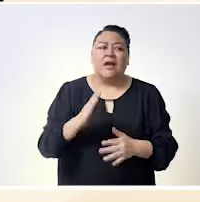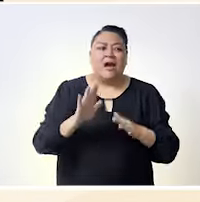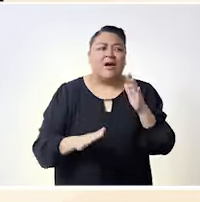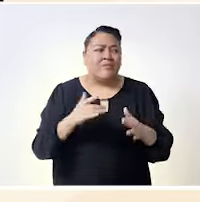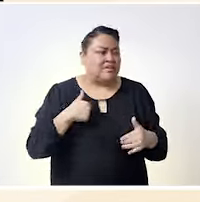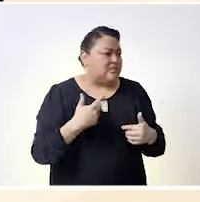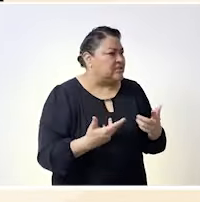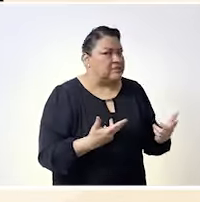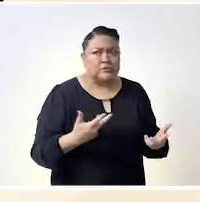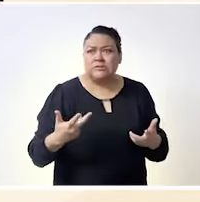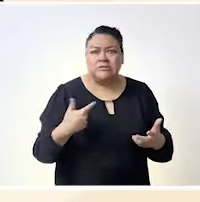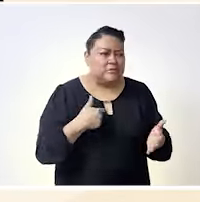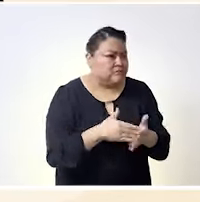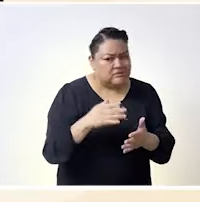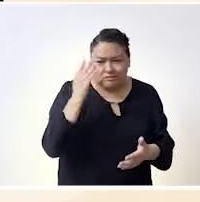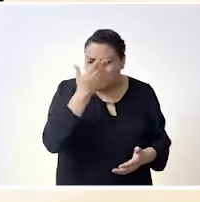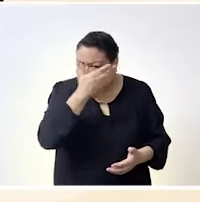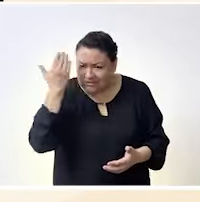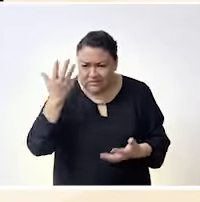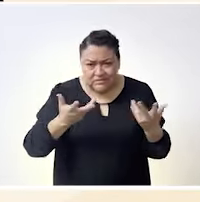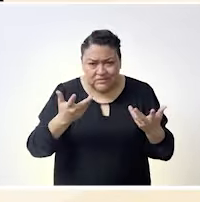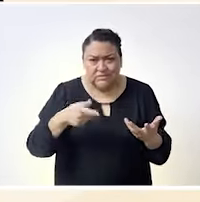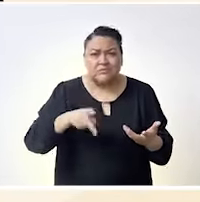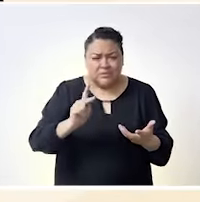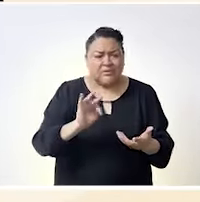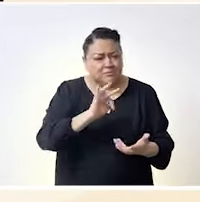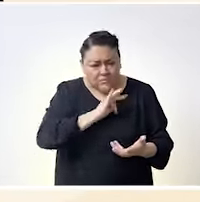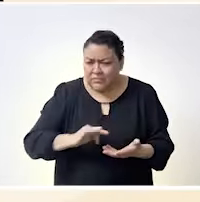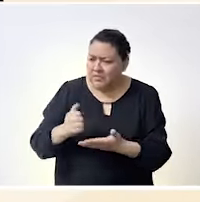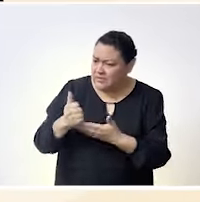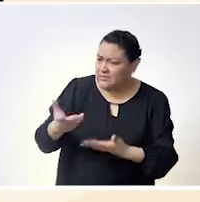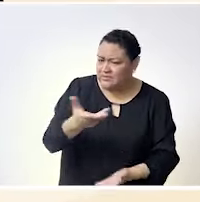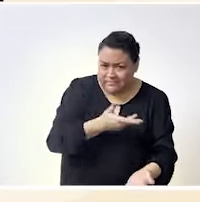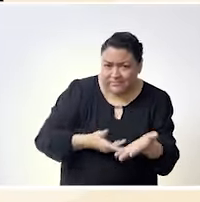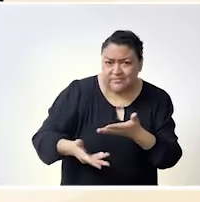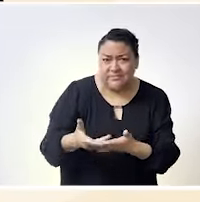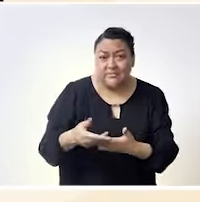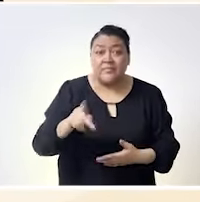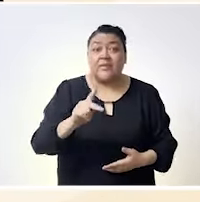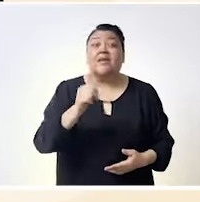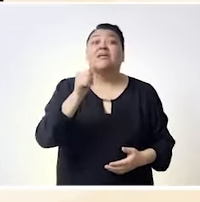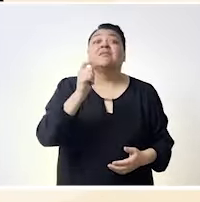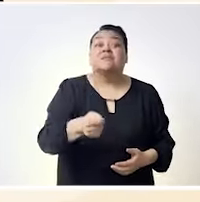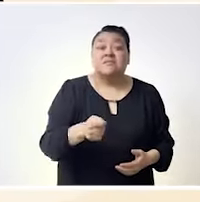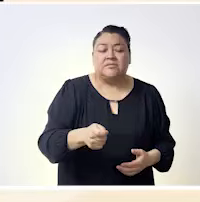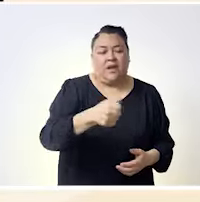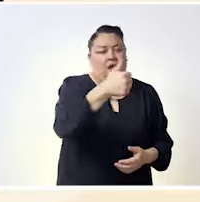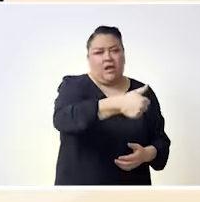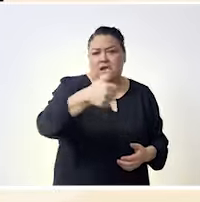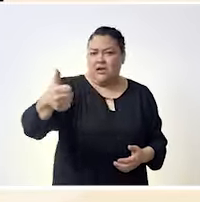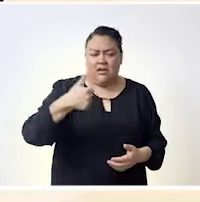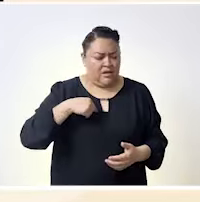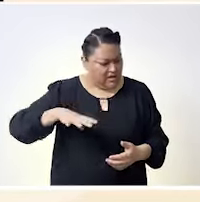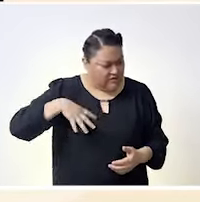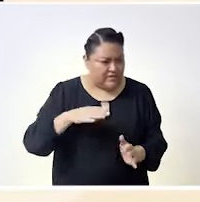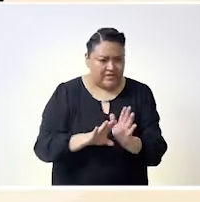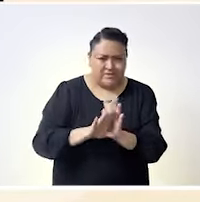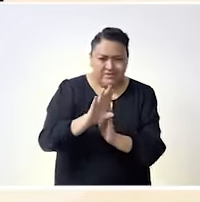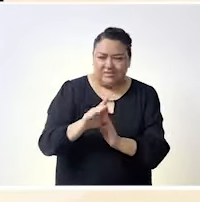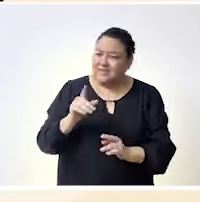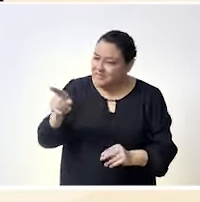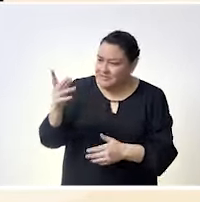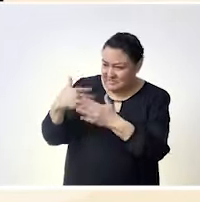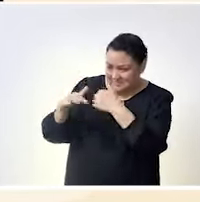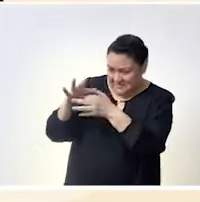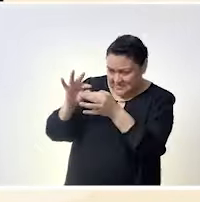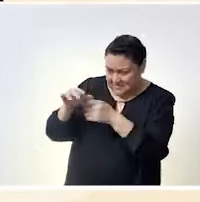de repente tocar pared y no saber hacia dónde ir pero siempre está el camino y además tomar nuestros caminos que nos corresponden